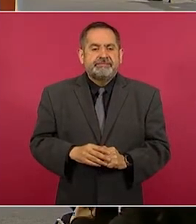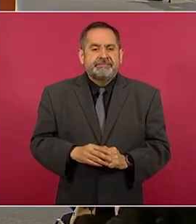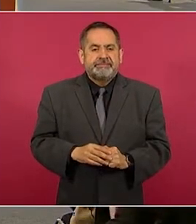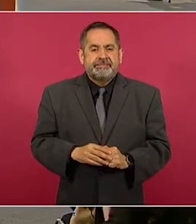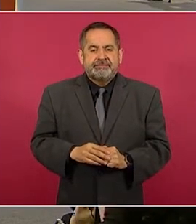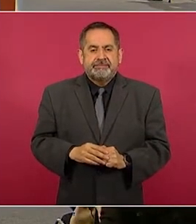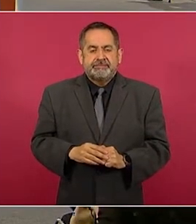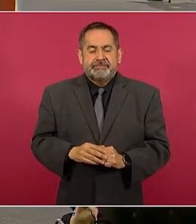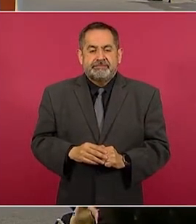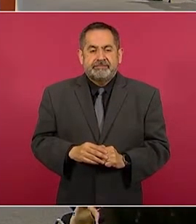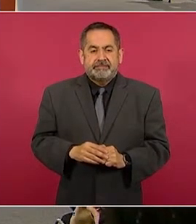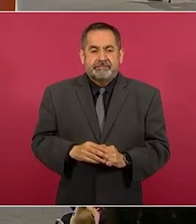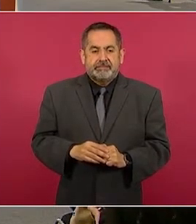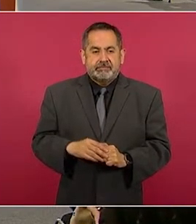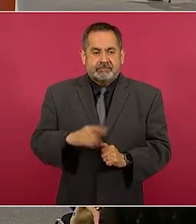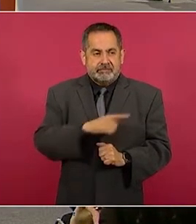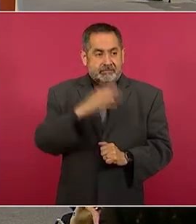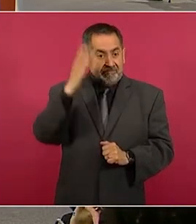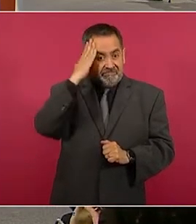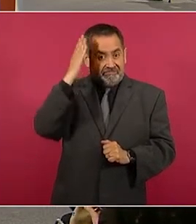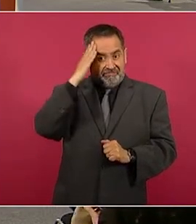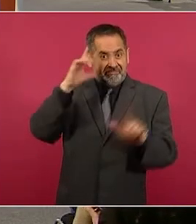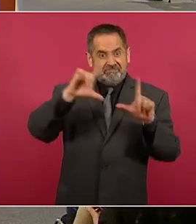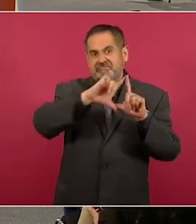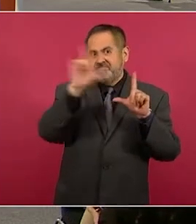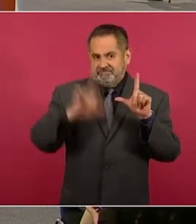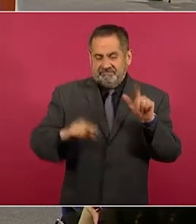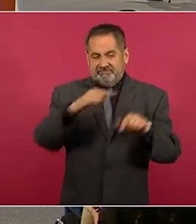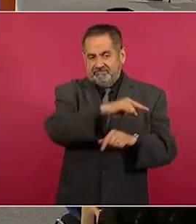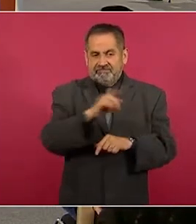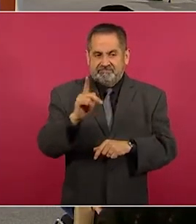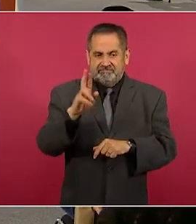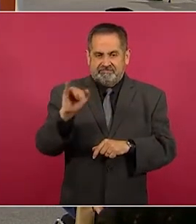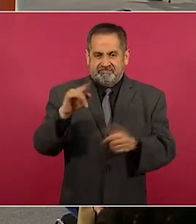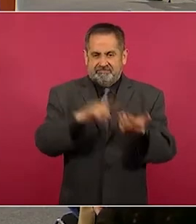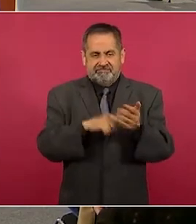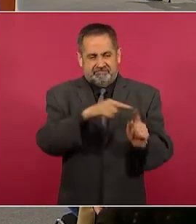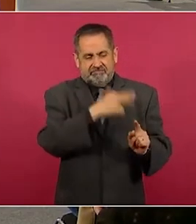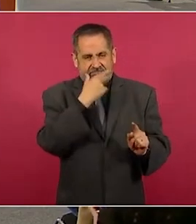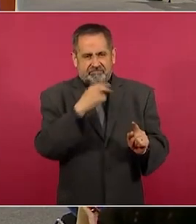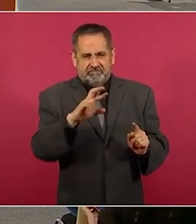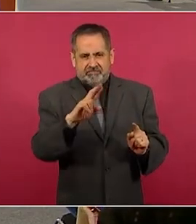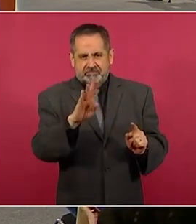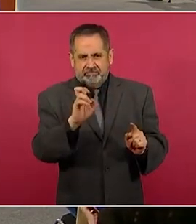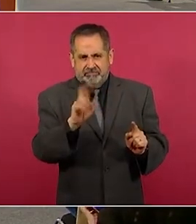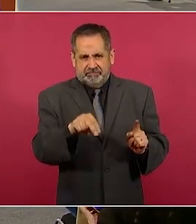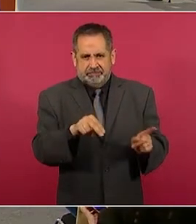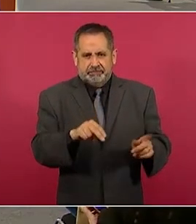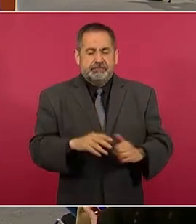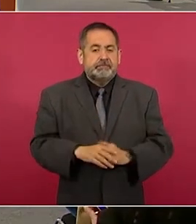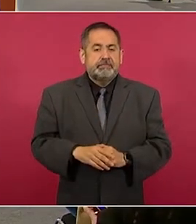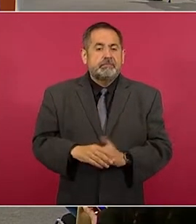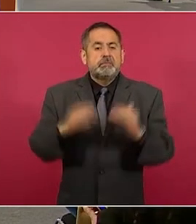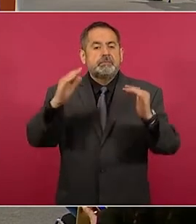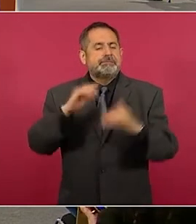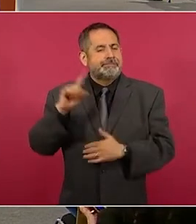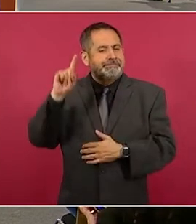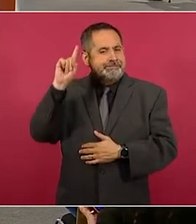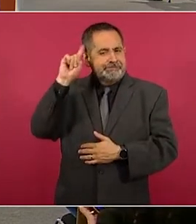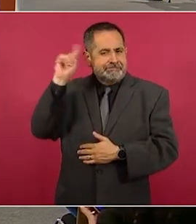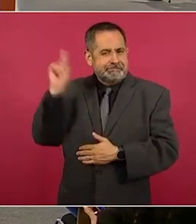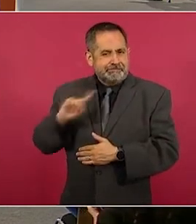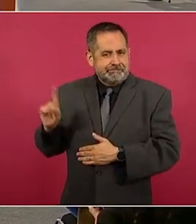El dirigente del PRI nacional. Adelante. Zacatecas,